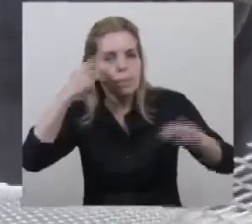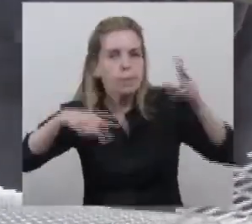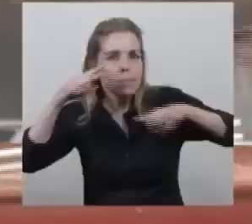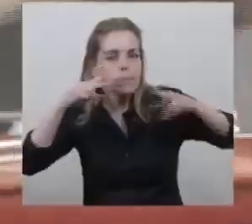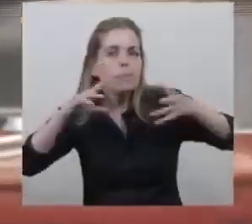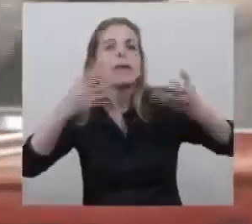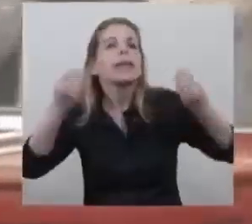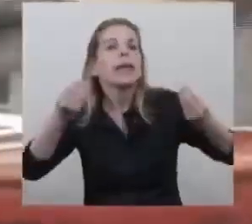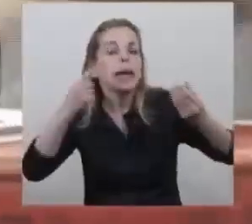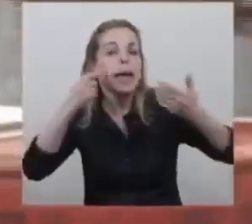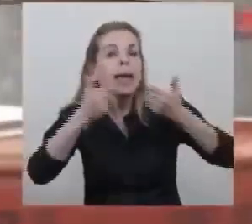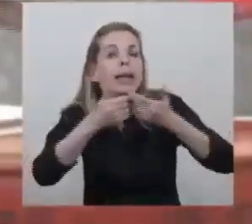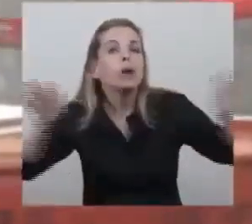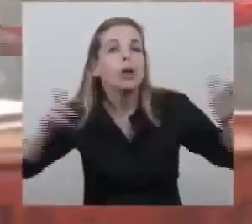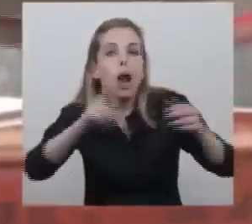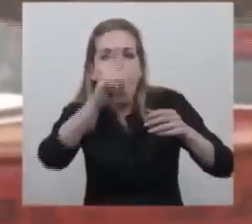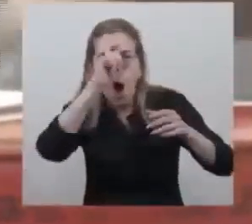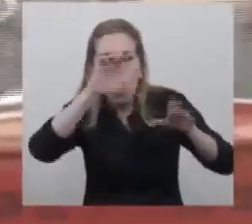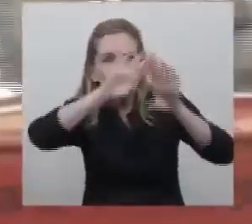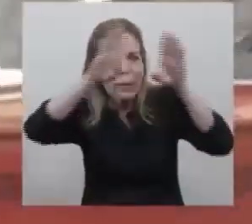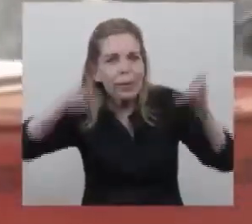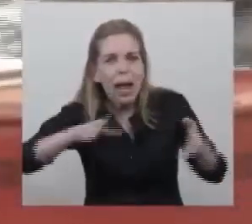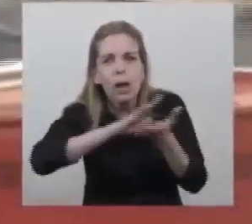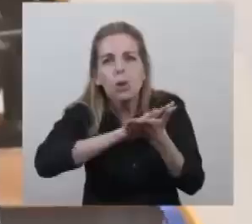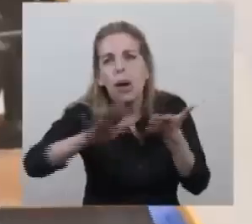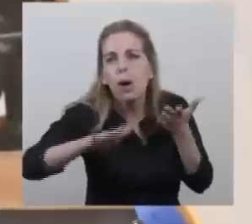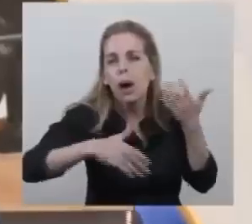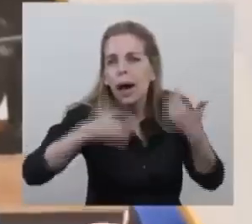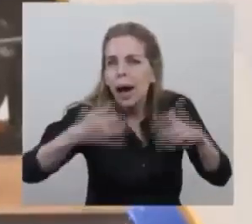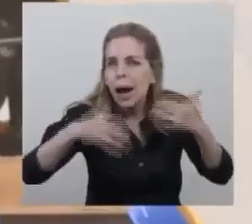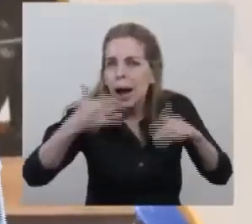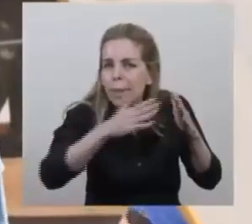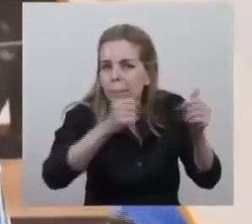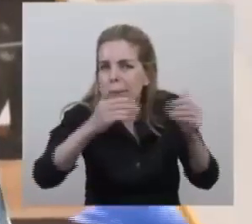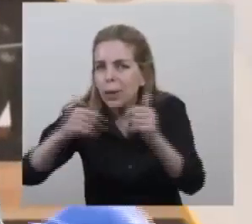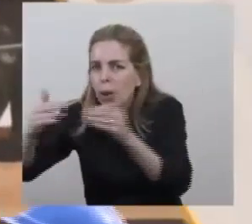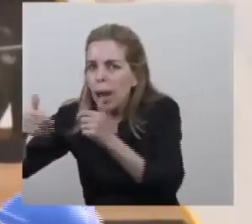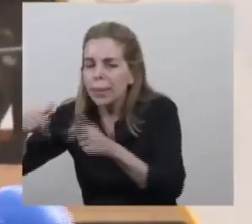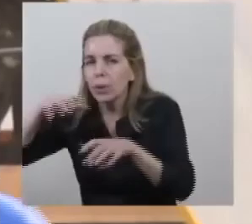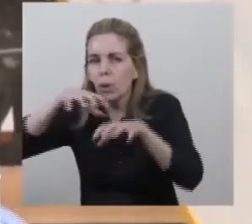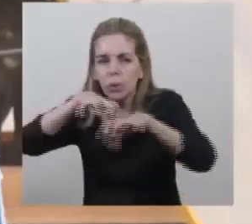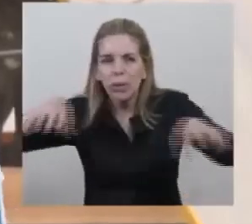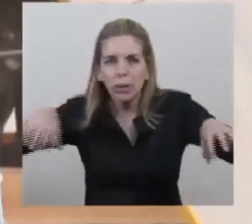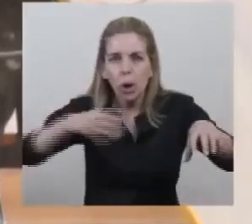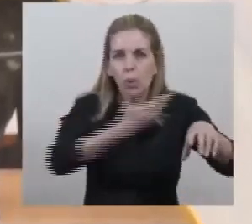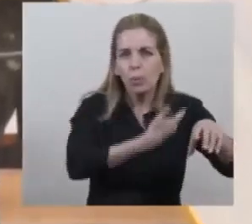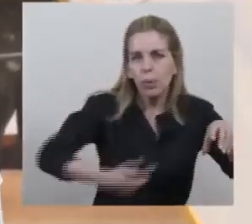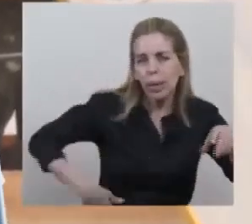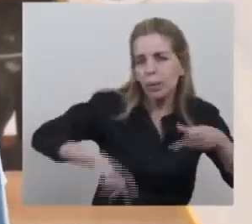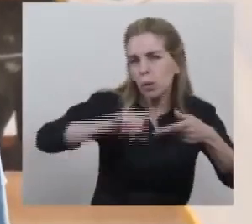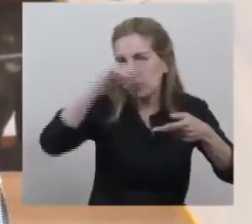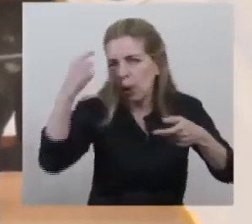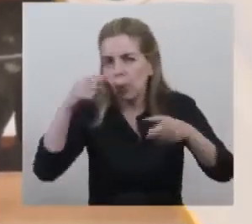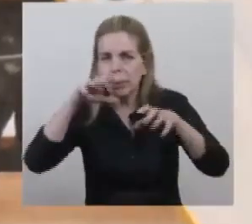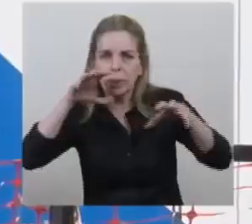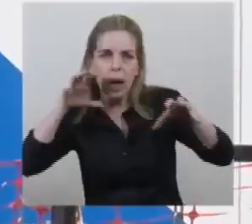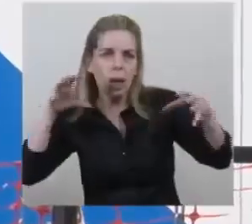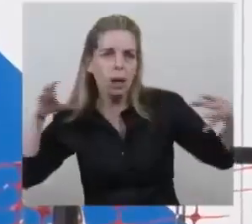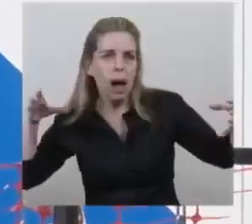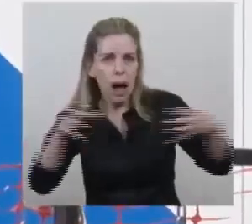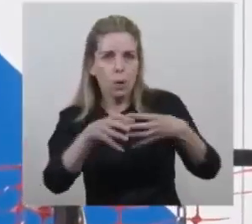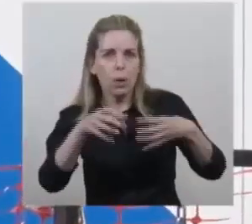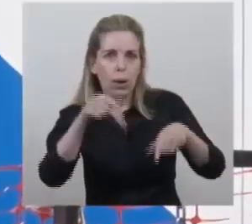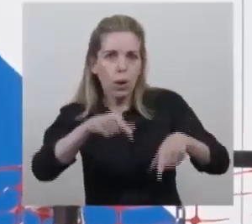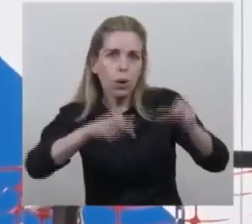hospital. Se hizo muy poco tiempo. Hubo rapidez de reflejo tanto de nación como de provincia y hoy lo pueden disfrutar los